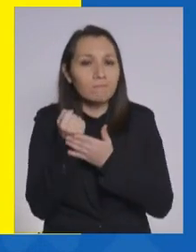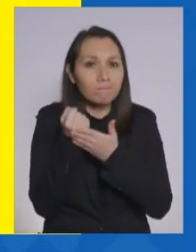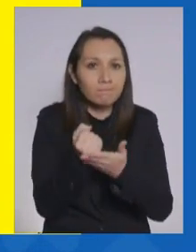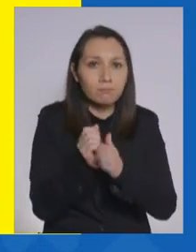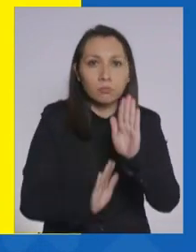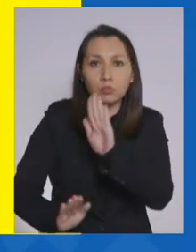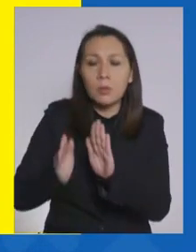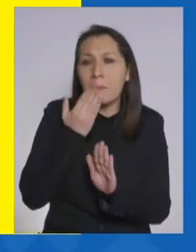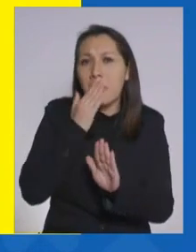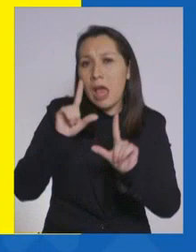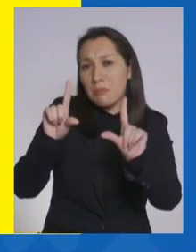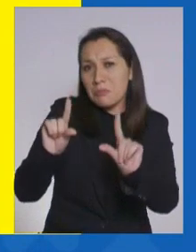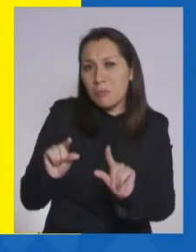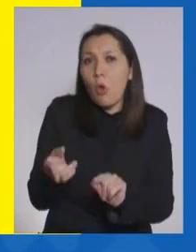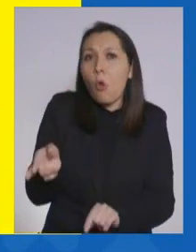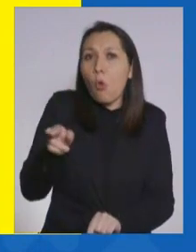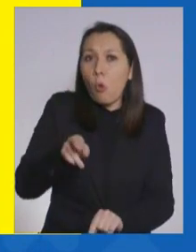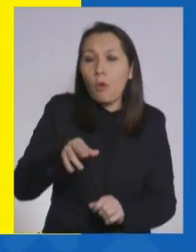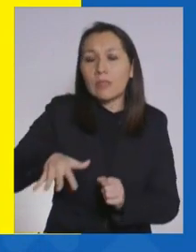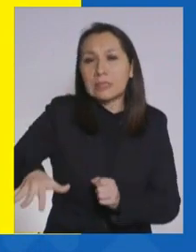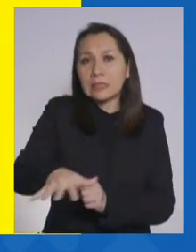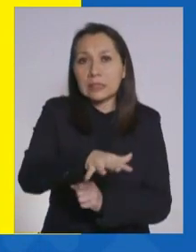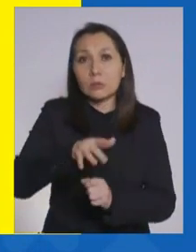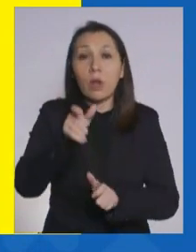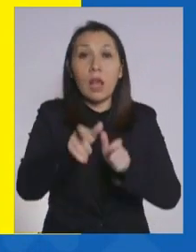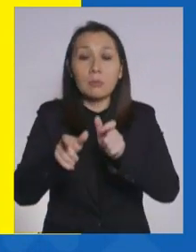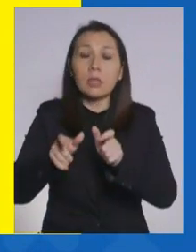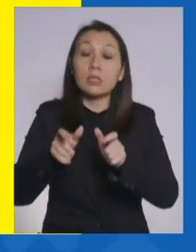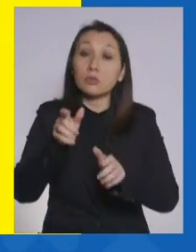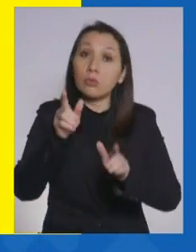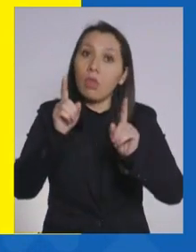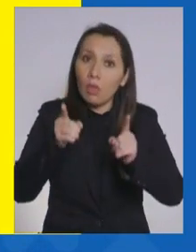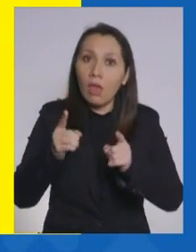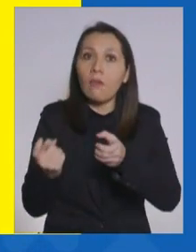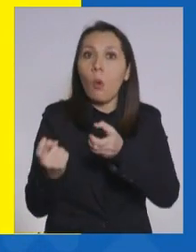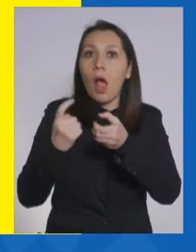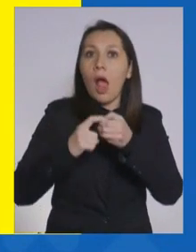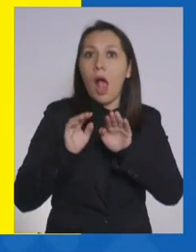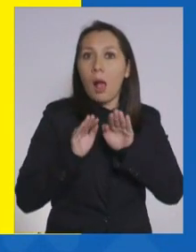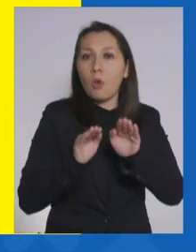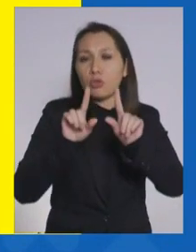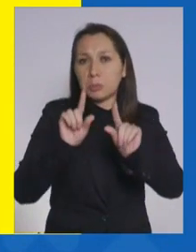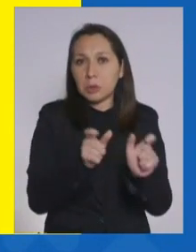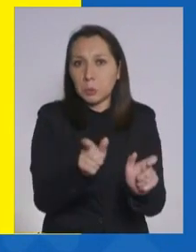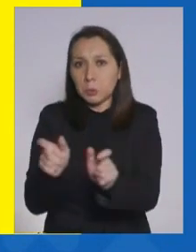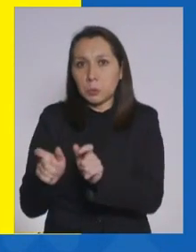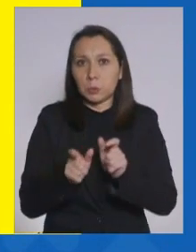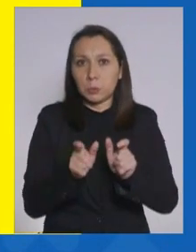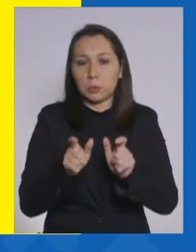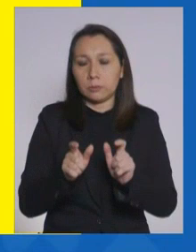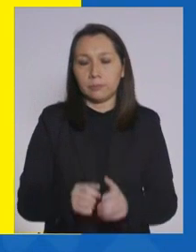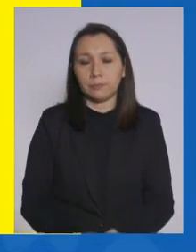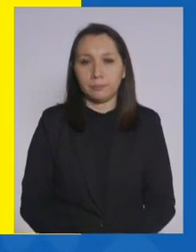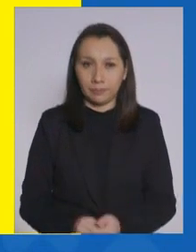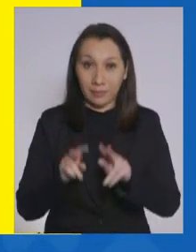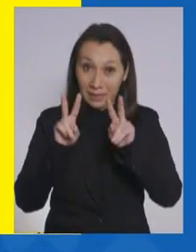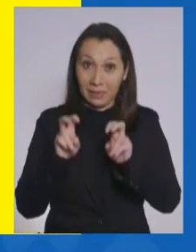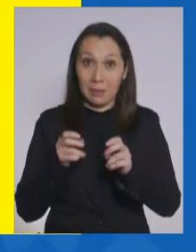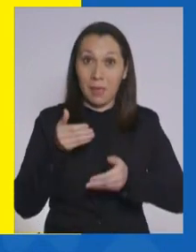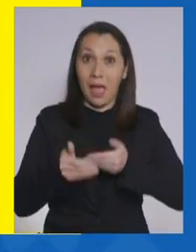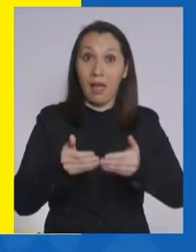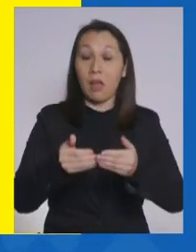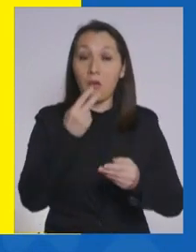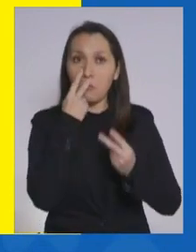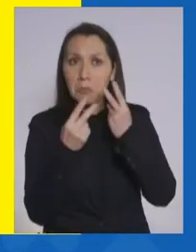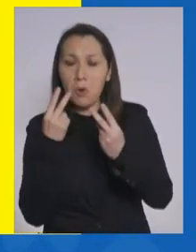a mejorar esta situación y la población también tiene que adherirse. Con respecto a los avances